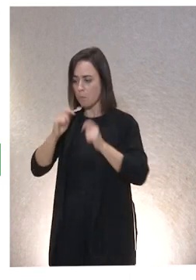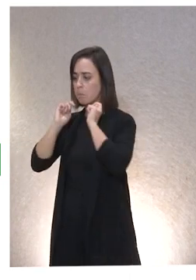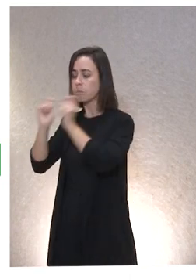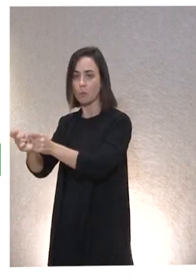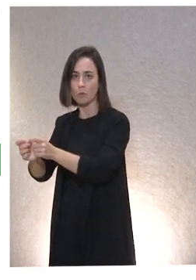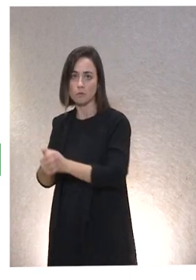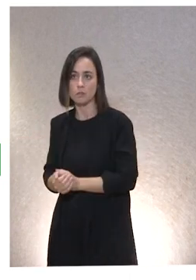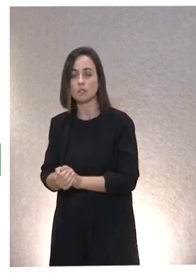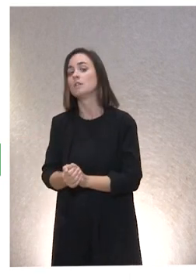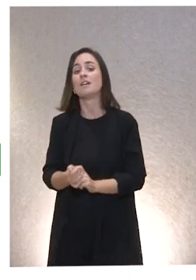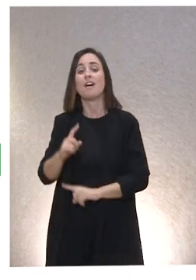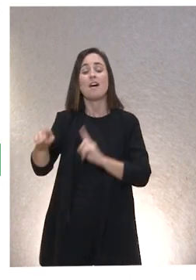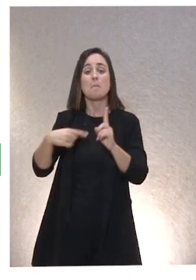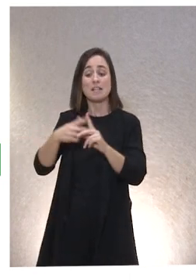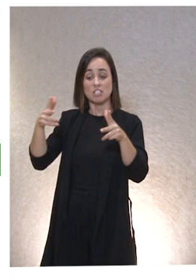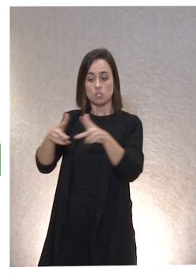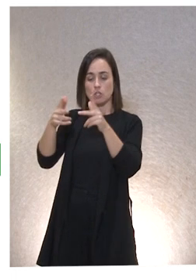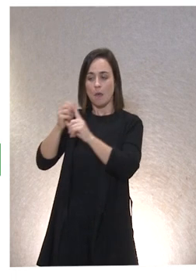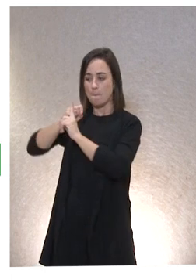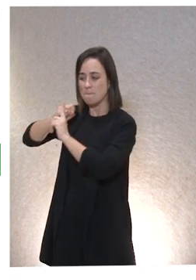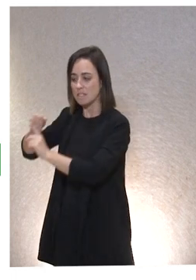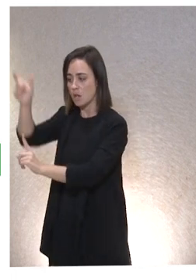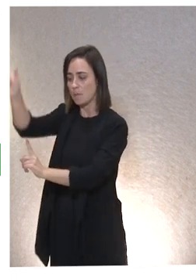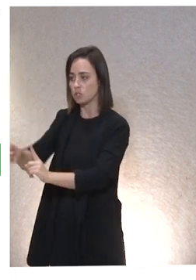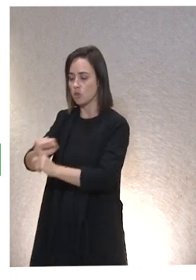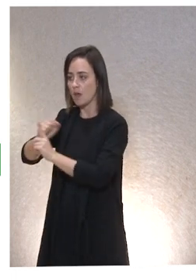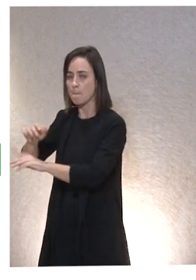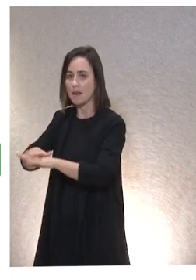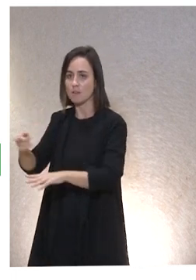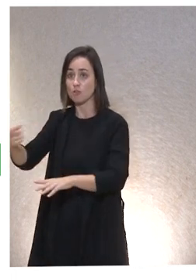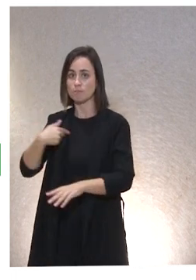Y para colmo hay presión social que empuja a la persona a interiorizar eso.